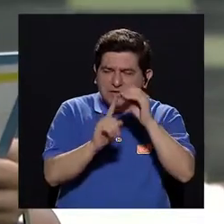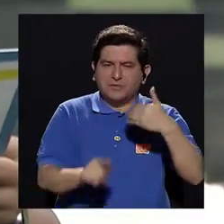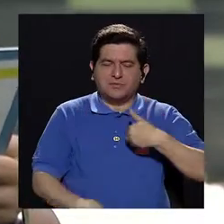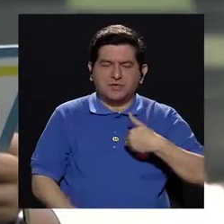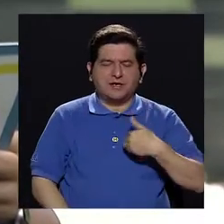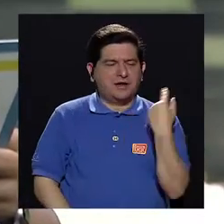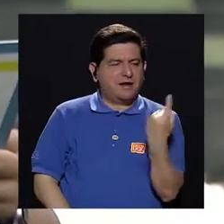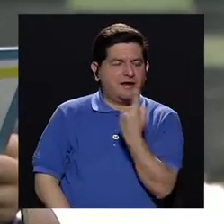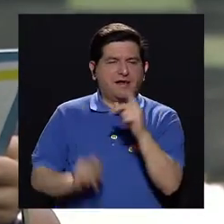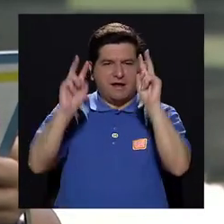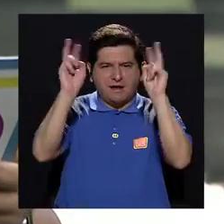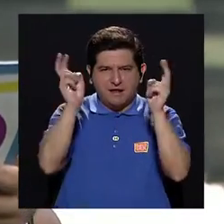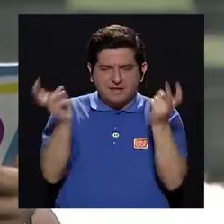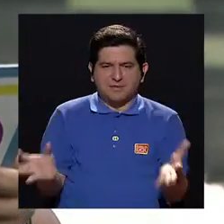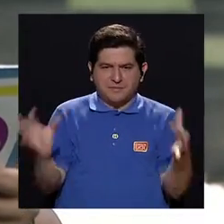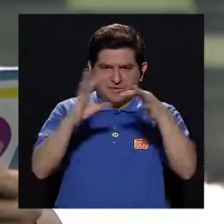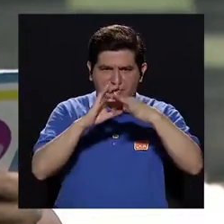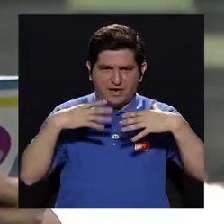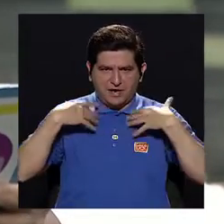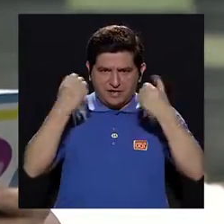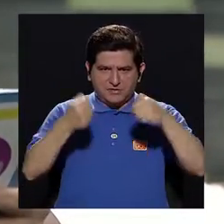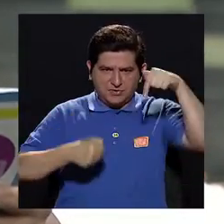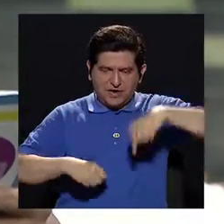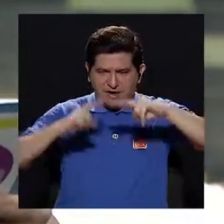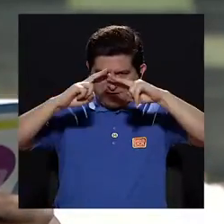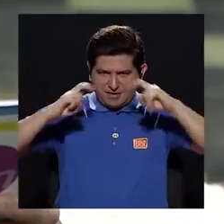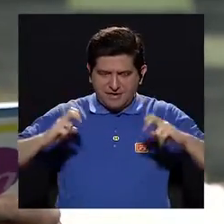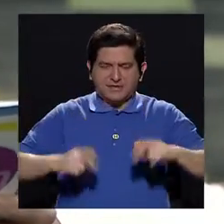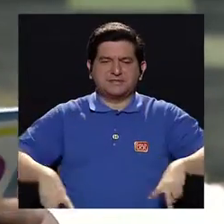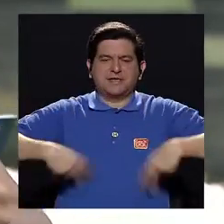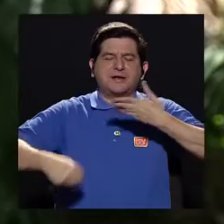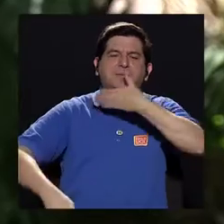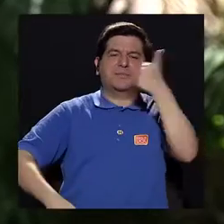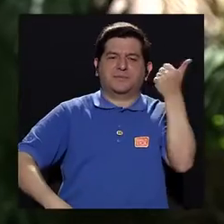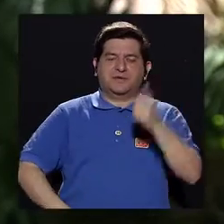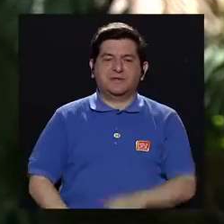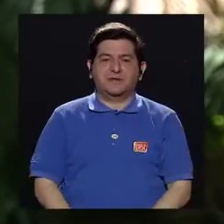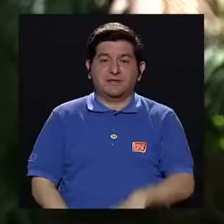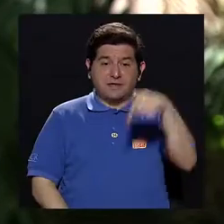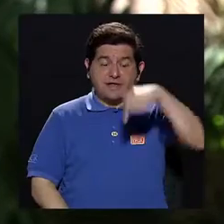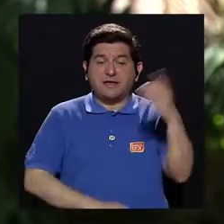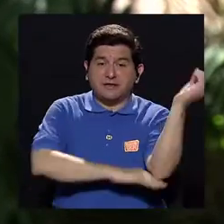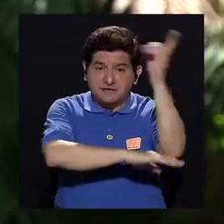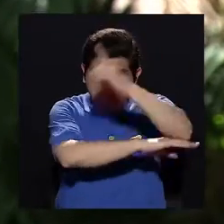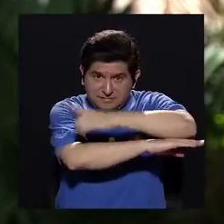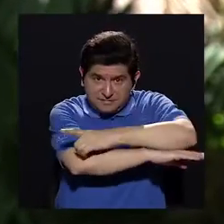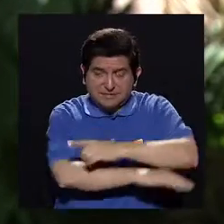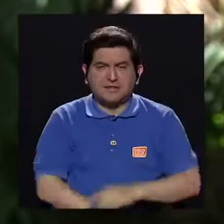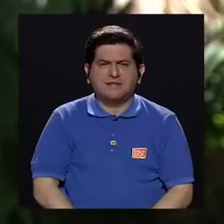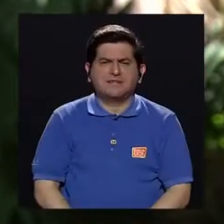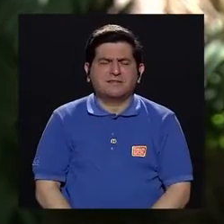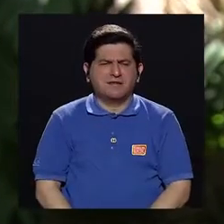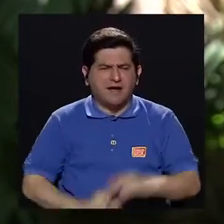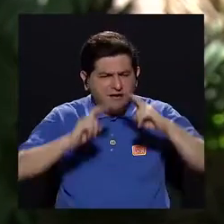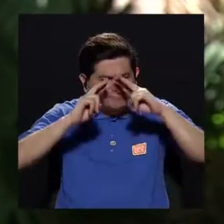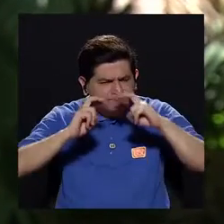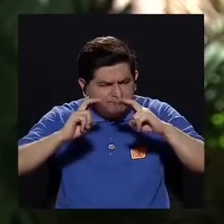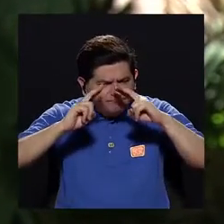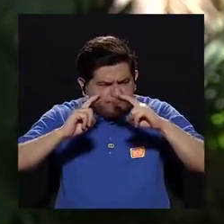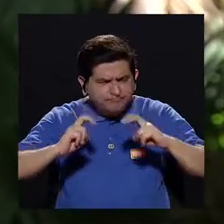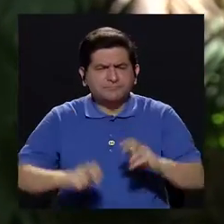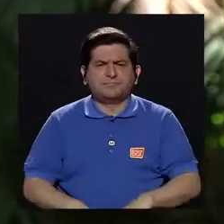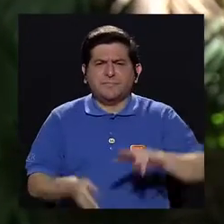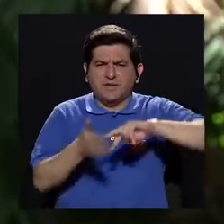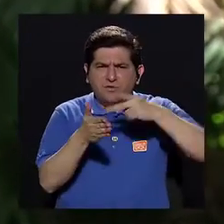en cada tema relacionado con salud que tocamos en Vivir Mejor. Así es, y para el caso de hoy Fabiola, pues nos vamos a adentrar un